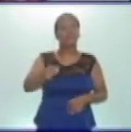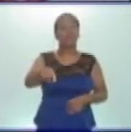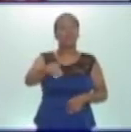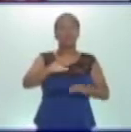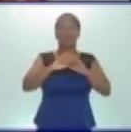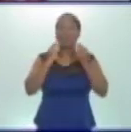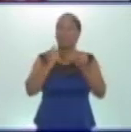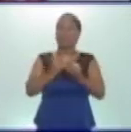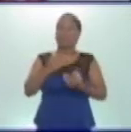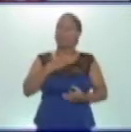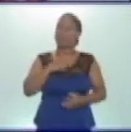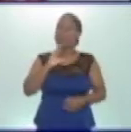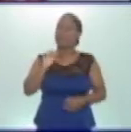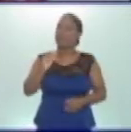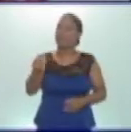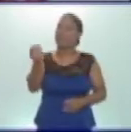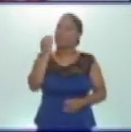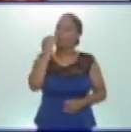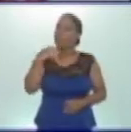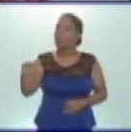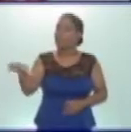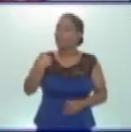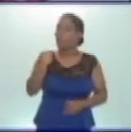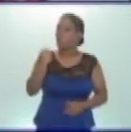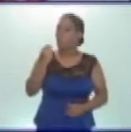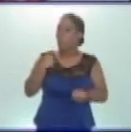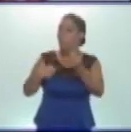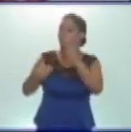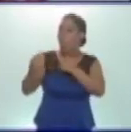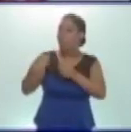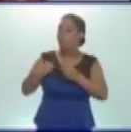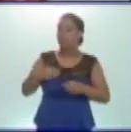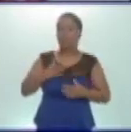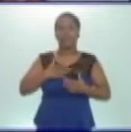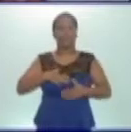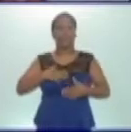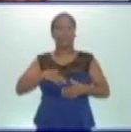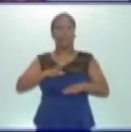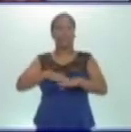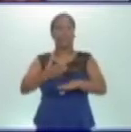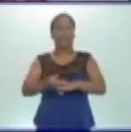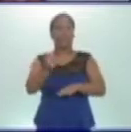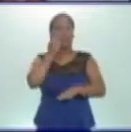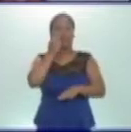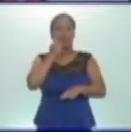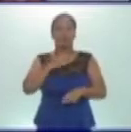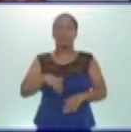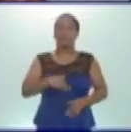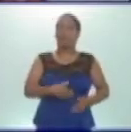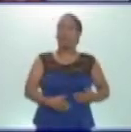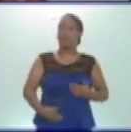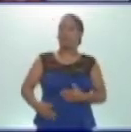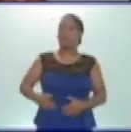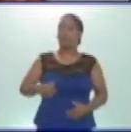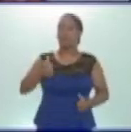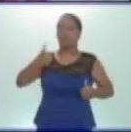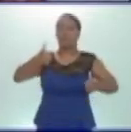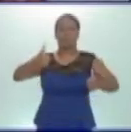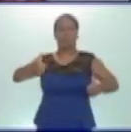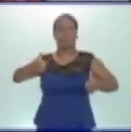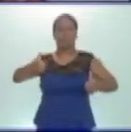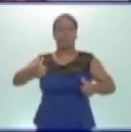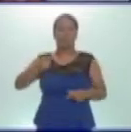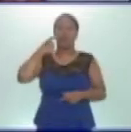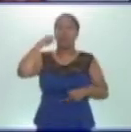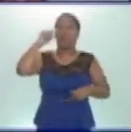que debes comer de todos los alimentos y estar tranquilos después de comer, para que tengas una buena digestión. Observas en la